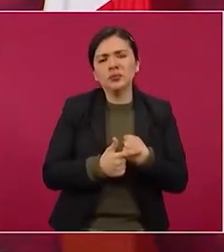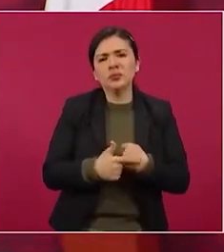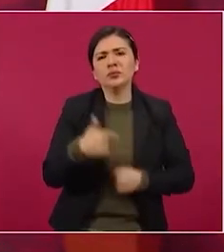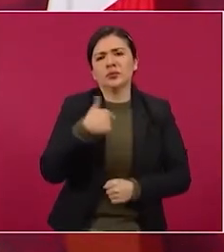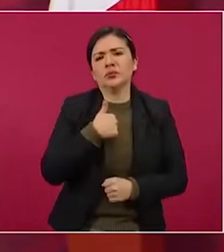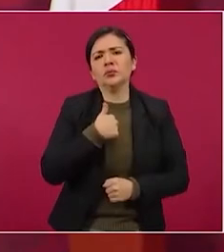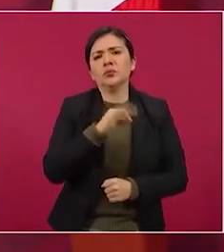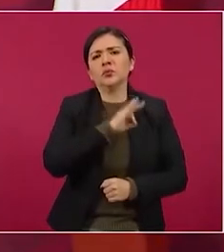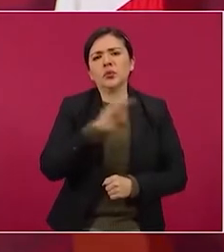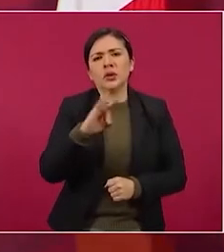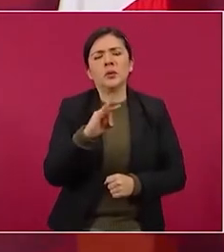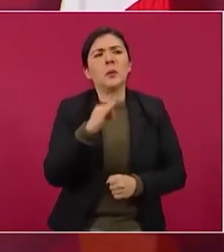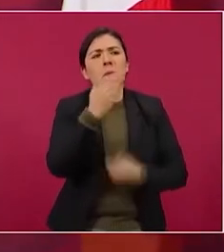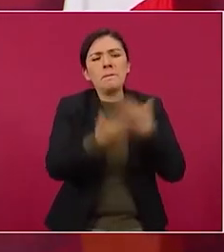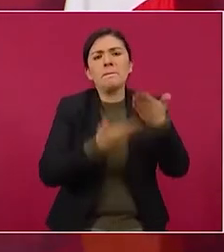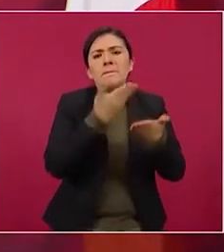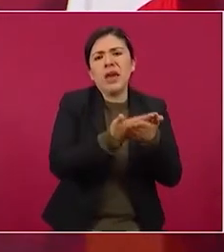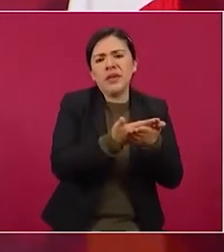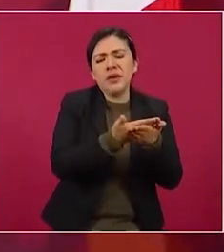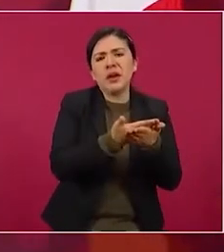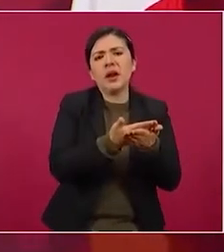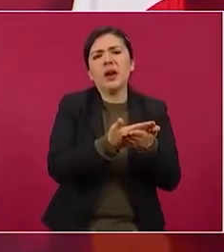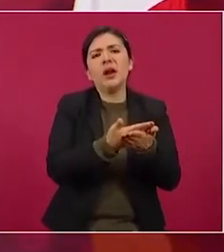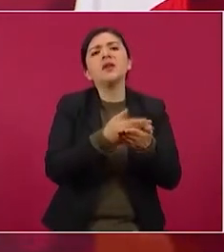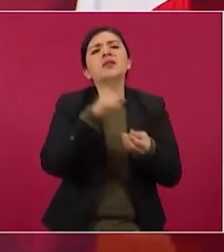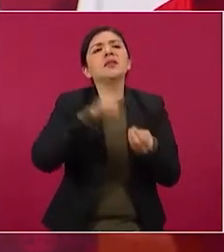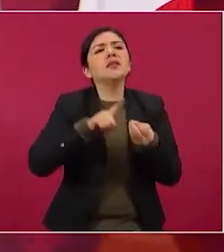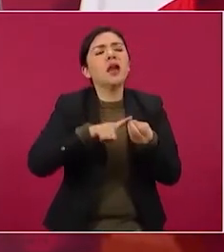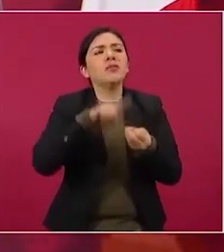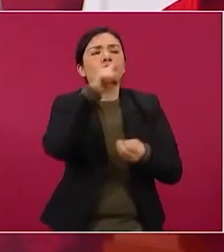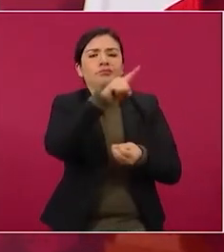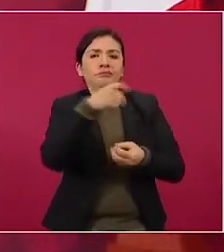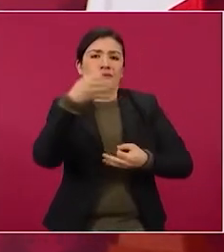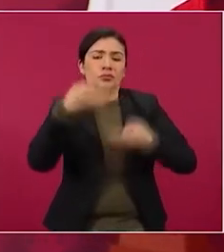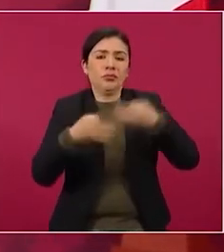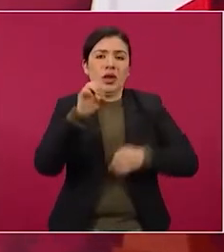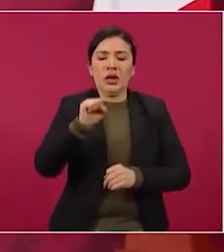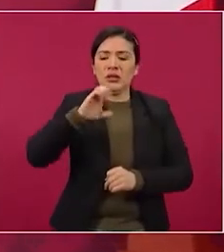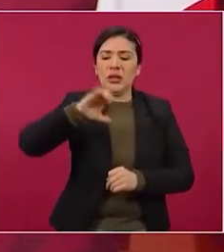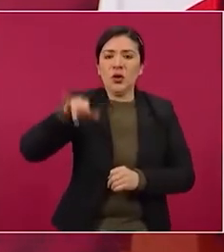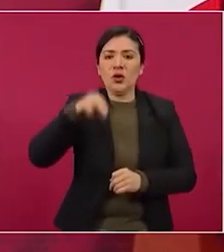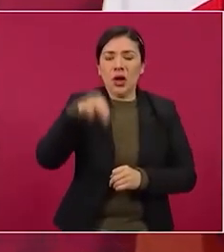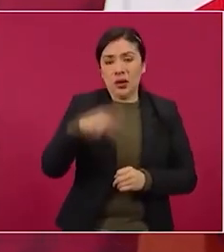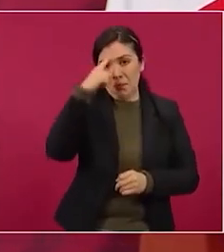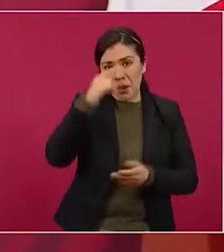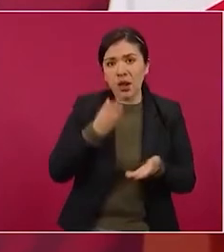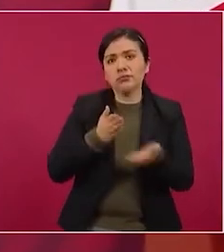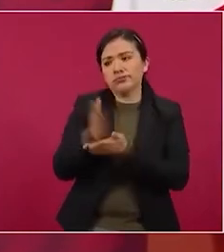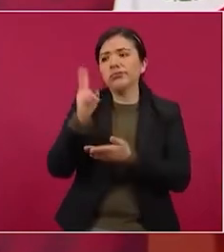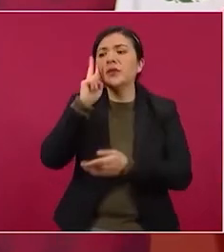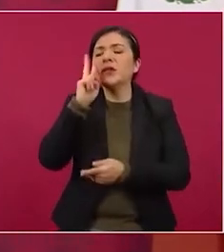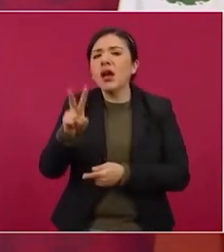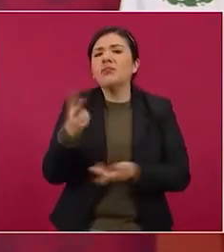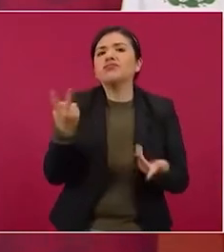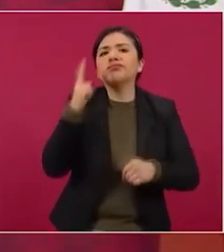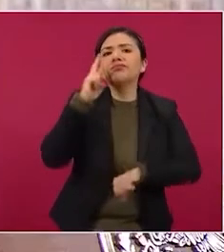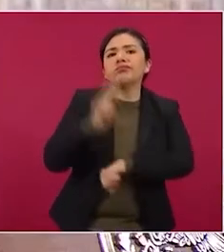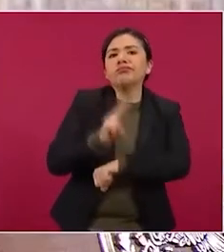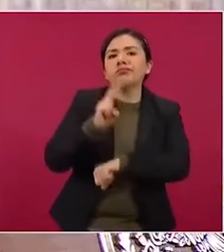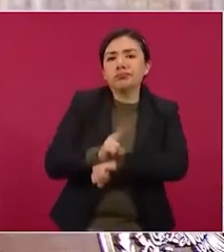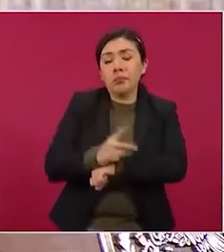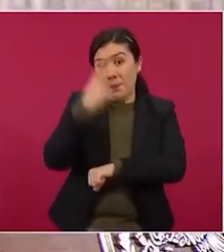solicitar la intervención del Poder Judicial con el propósito de que